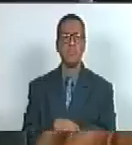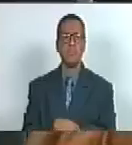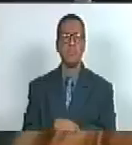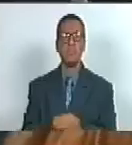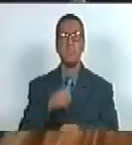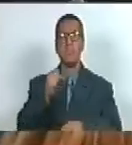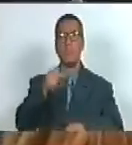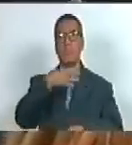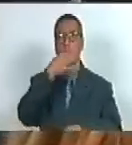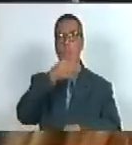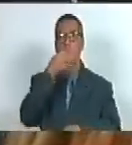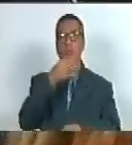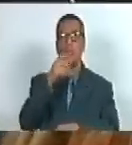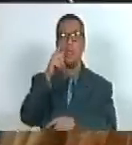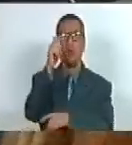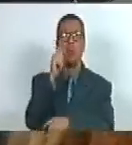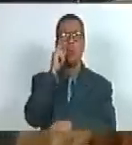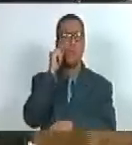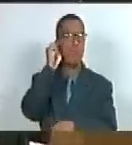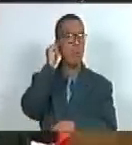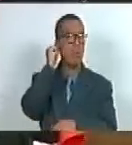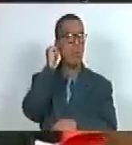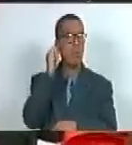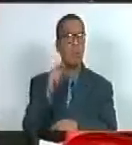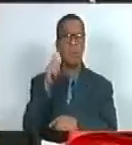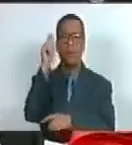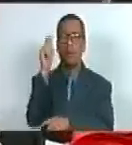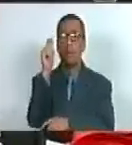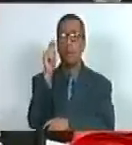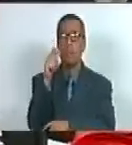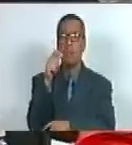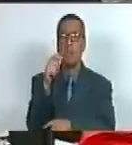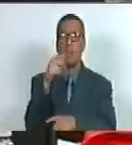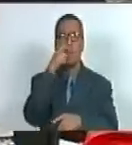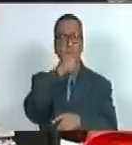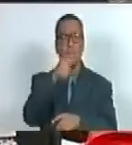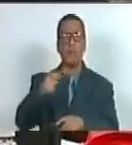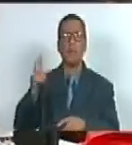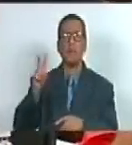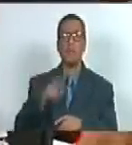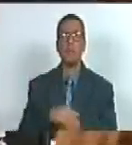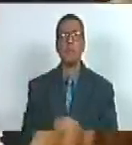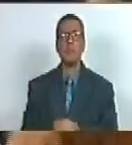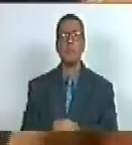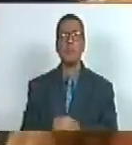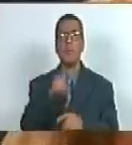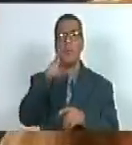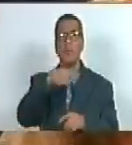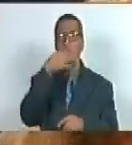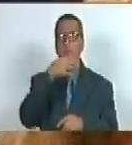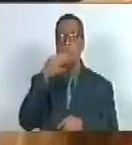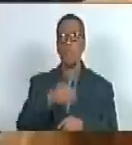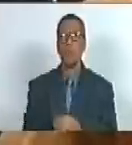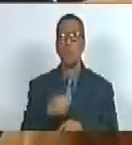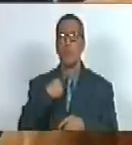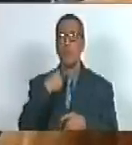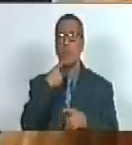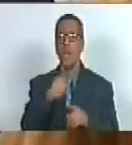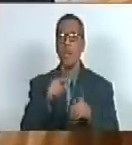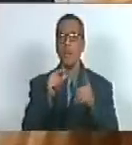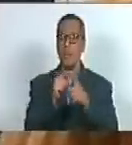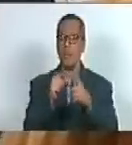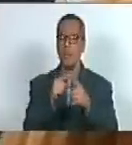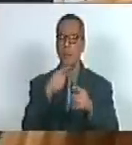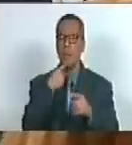buenas tardes diputados y diputadas junta directiva pueblo de Venezuela esta tarde tomo el derecho de